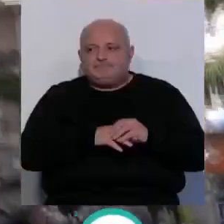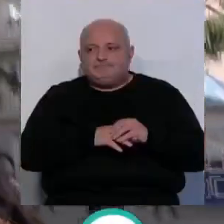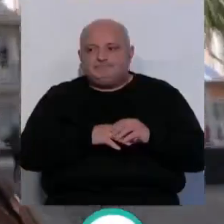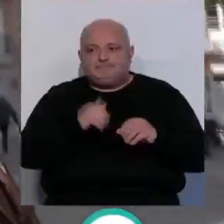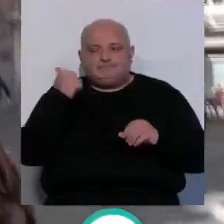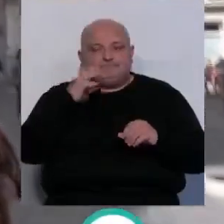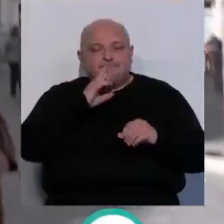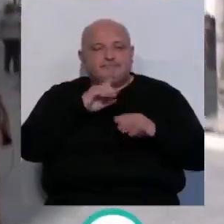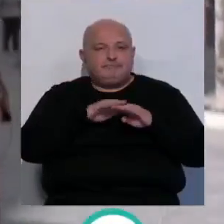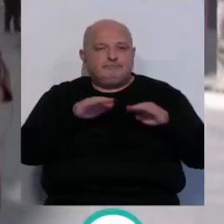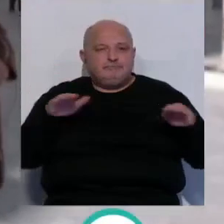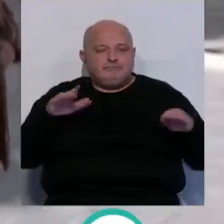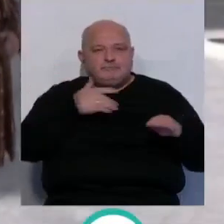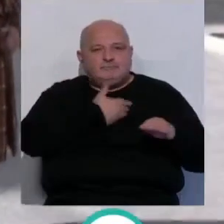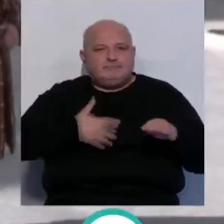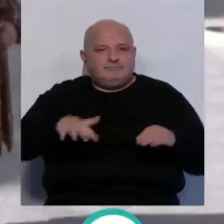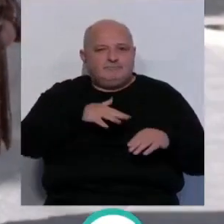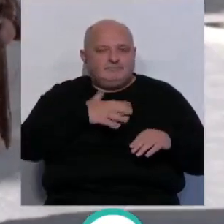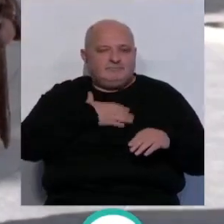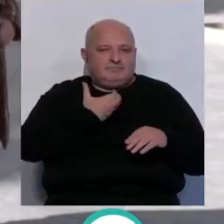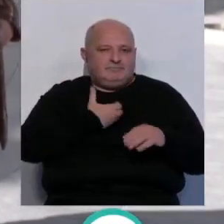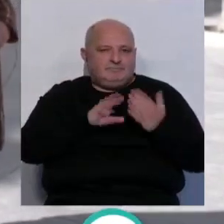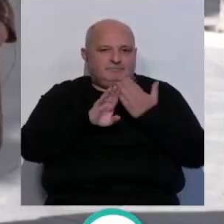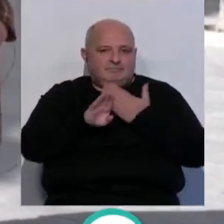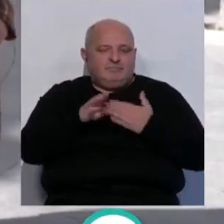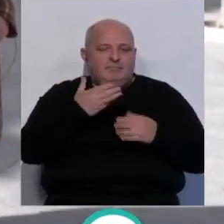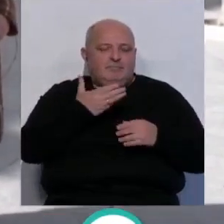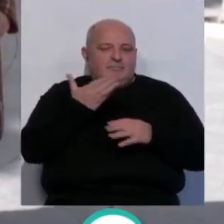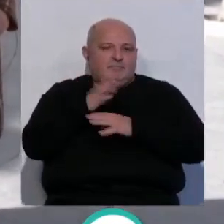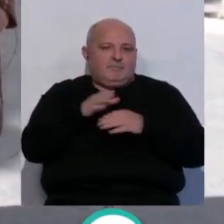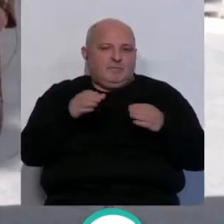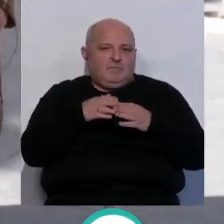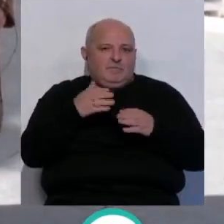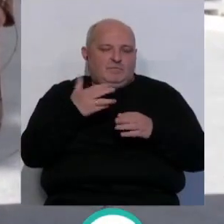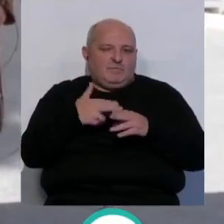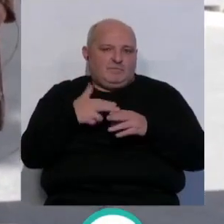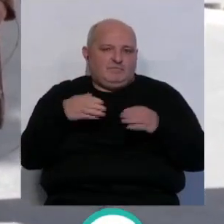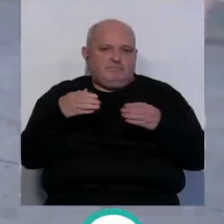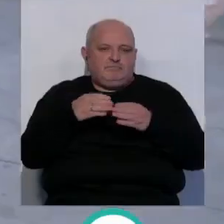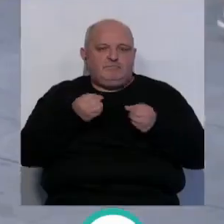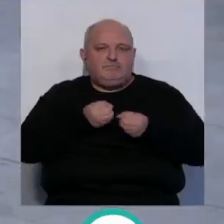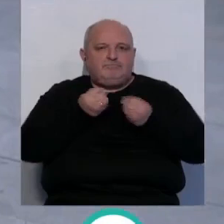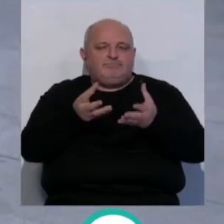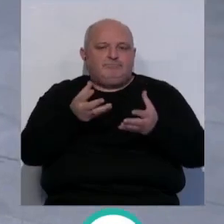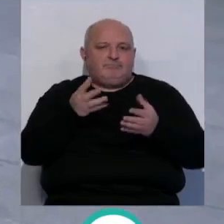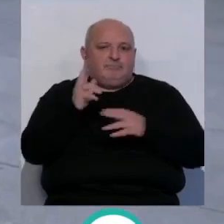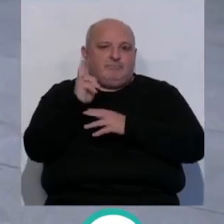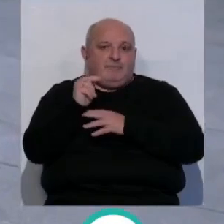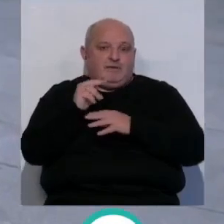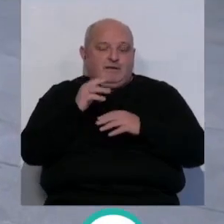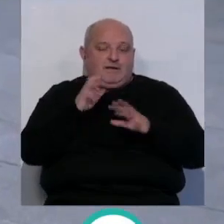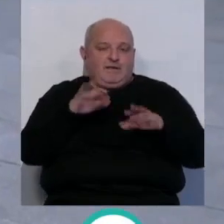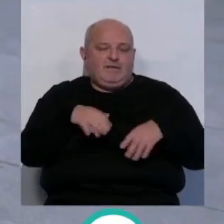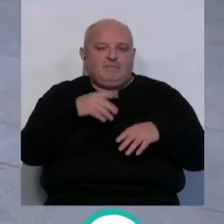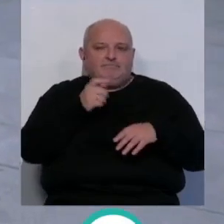En silencio en la plaza de San Juan de Dios, representantes del gobierno municipal y el resto de la corporación han trasladado así este viernes en Cádiz